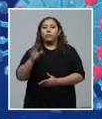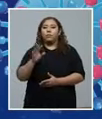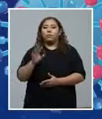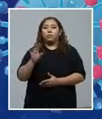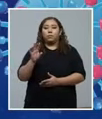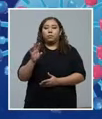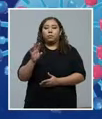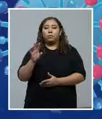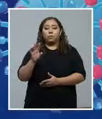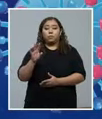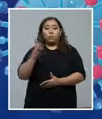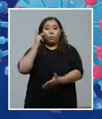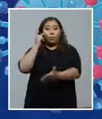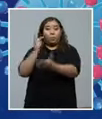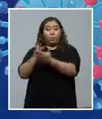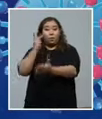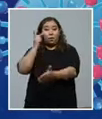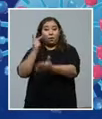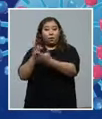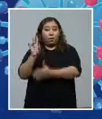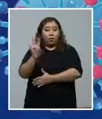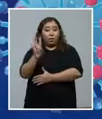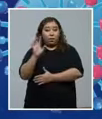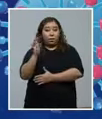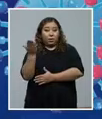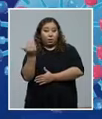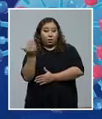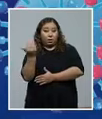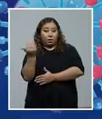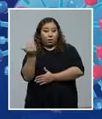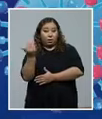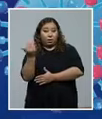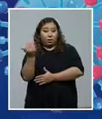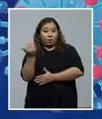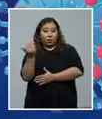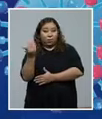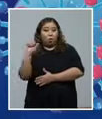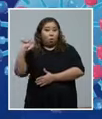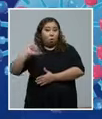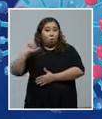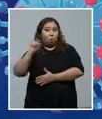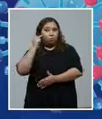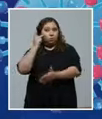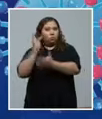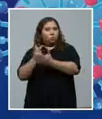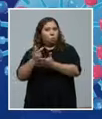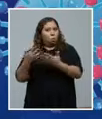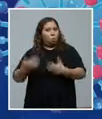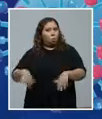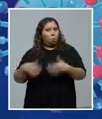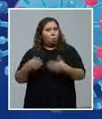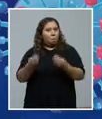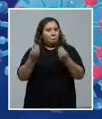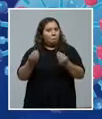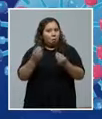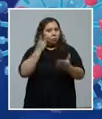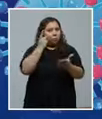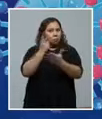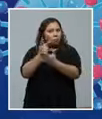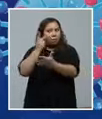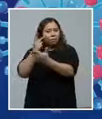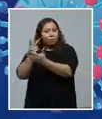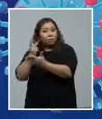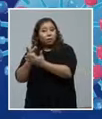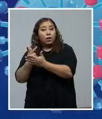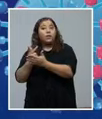pruebas. 715 pruebas. Este es el día que se ha realizado el mayor número de pruebas. Y entre más